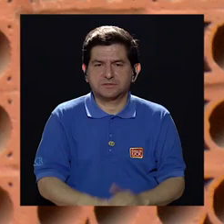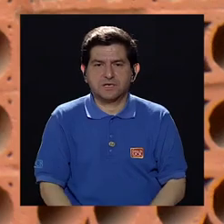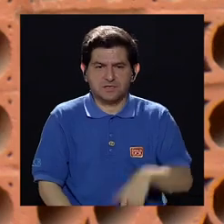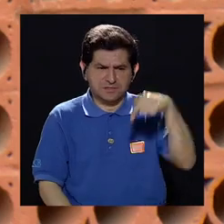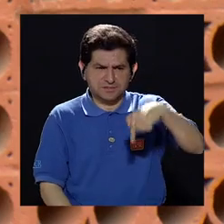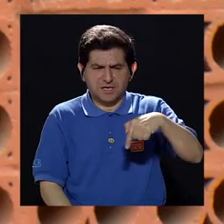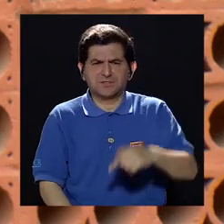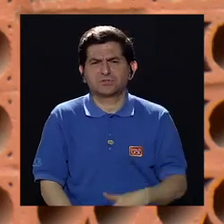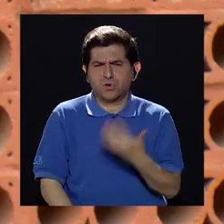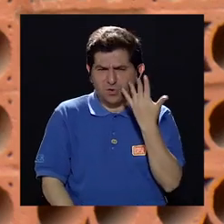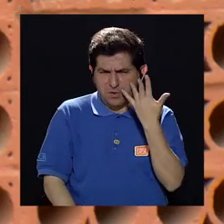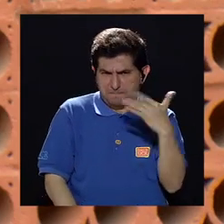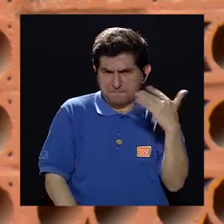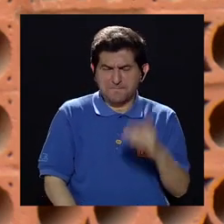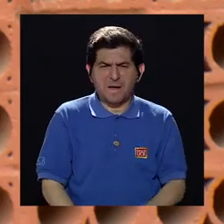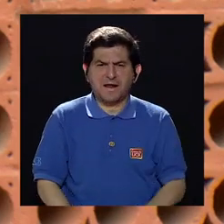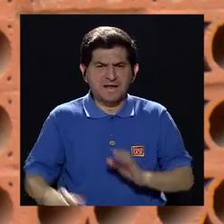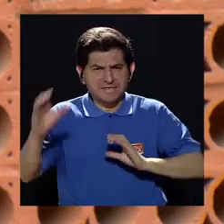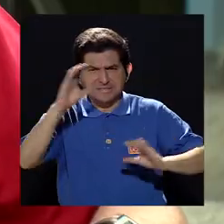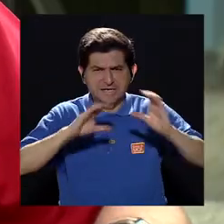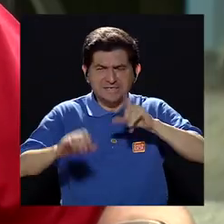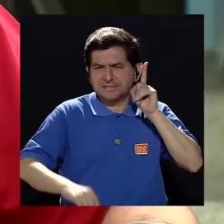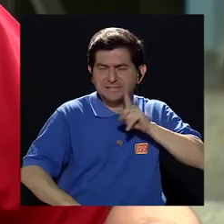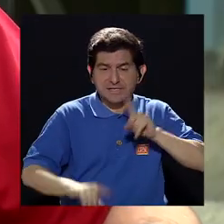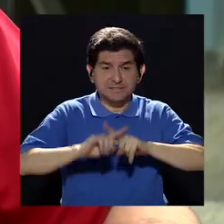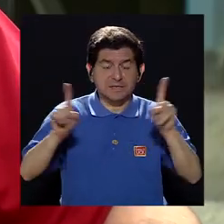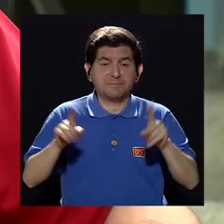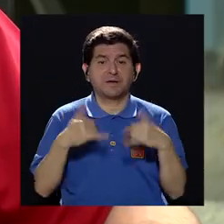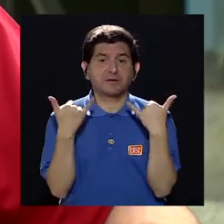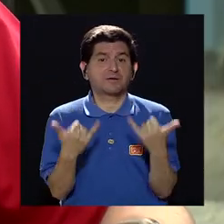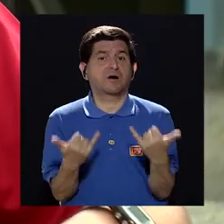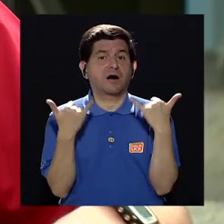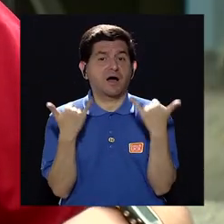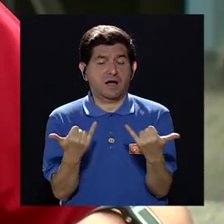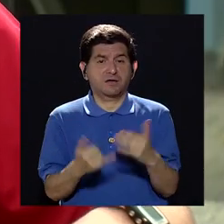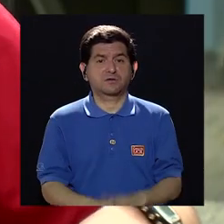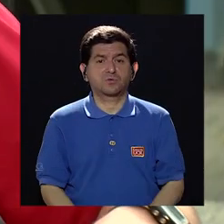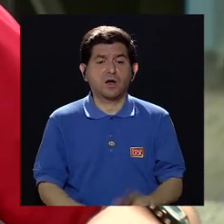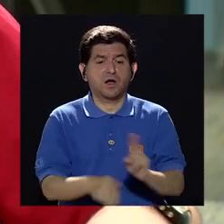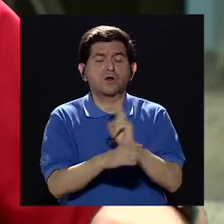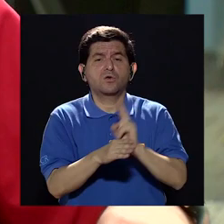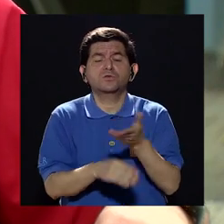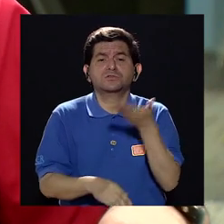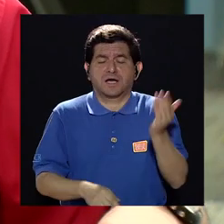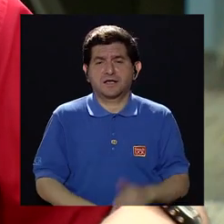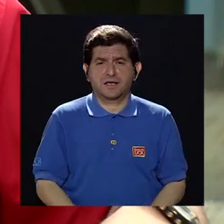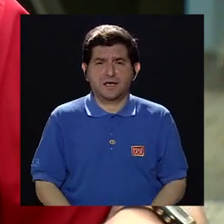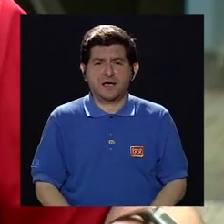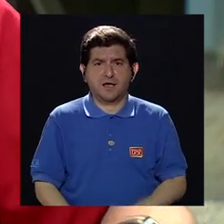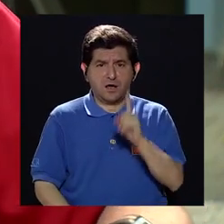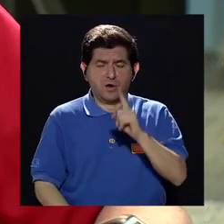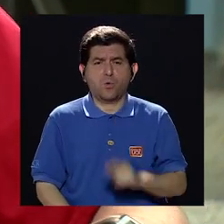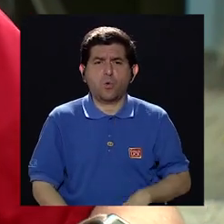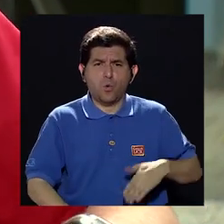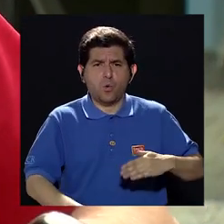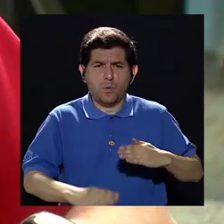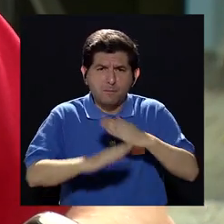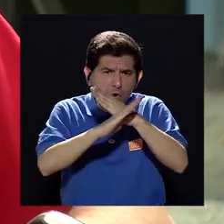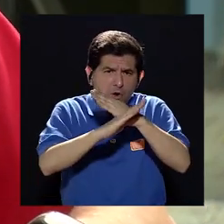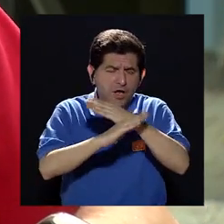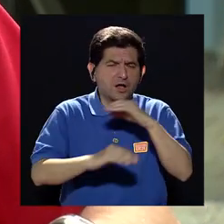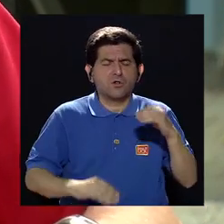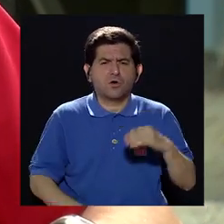hoy suenan ciencia ficción, ¿verdad? Sí. Pero hoy en día, ¿qué es lo que se debe usar? ¿Un bloqueador o un